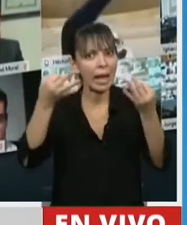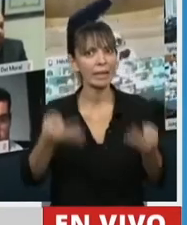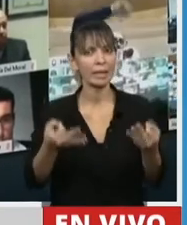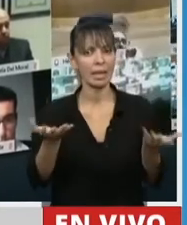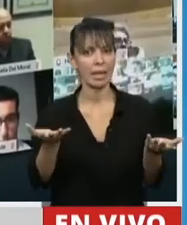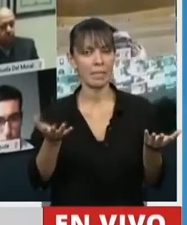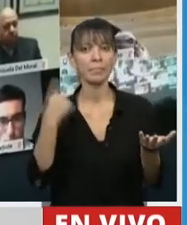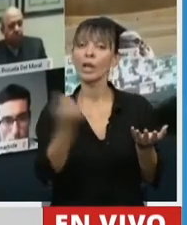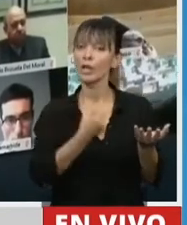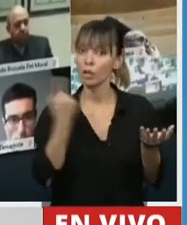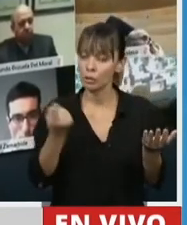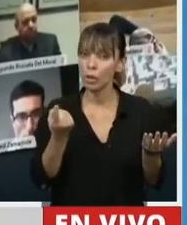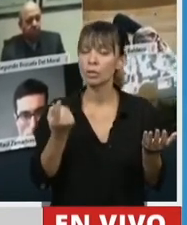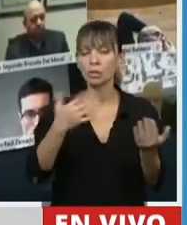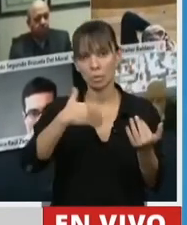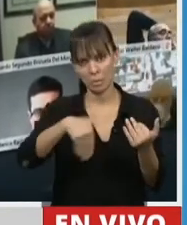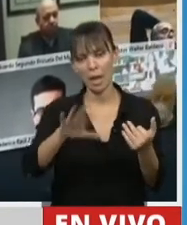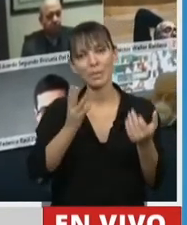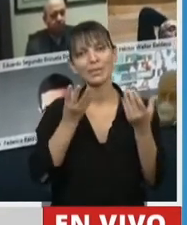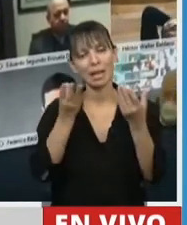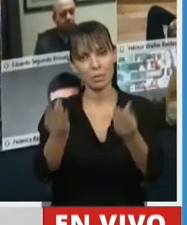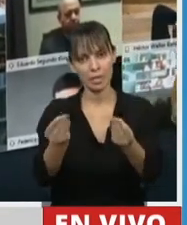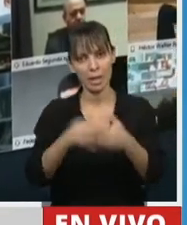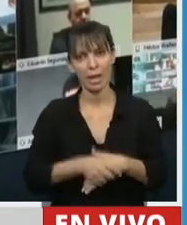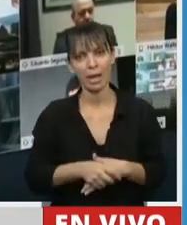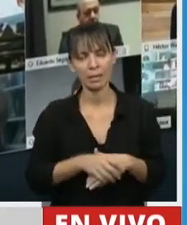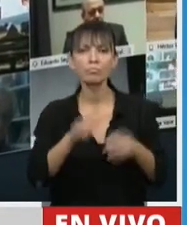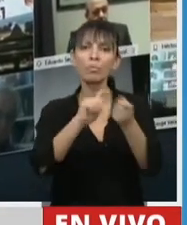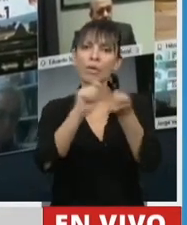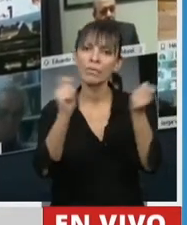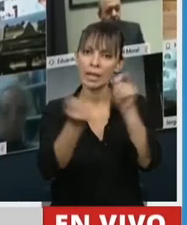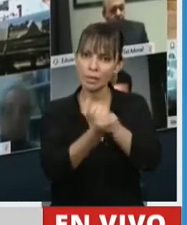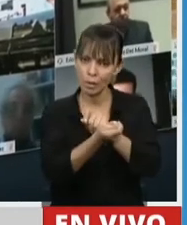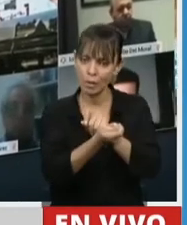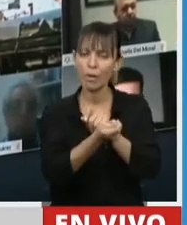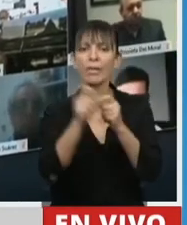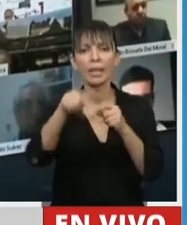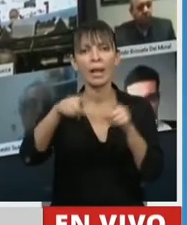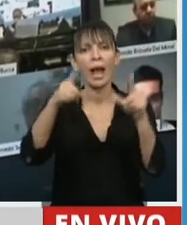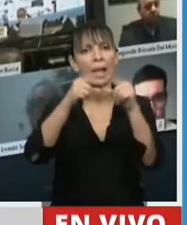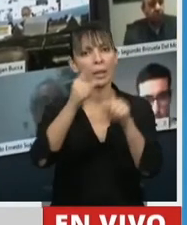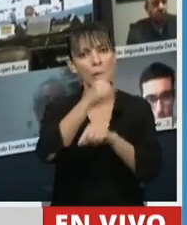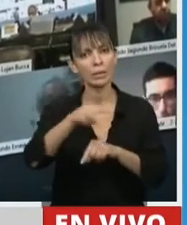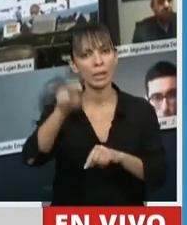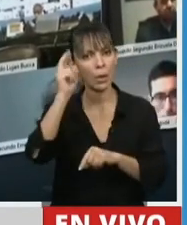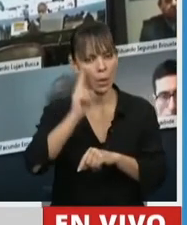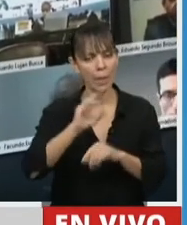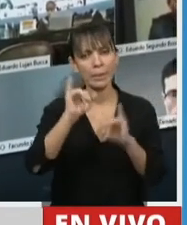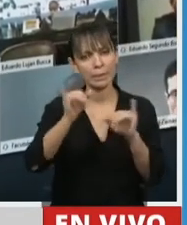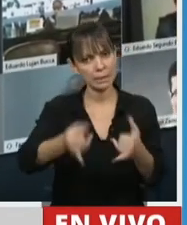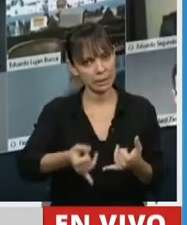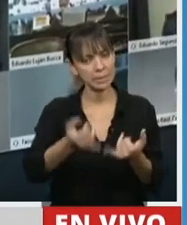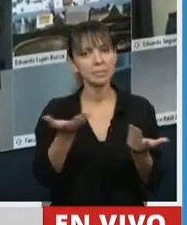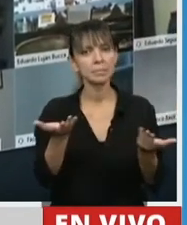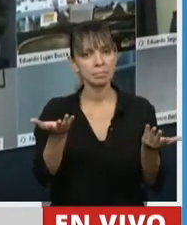lógicamente, que vamos a acompañar la modificación de este artículo y creemos que